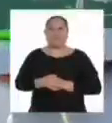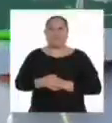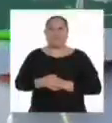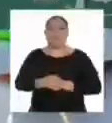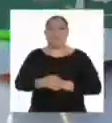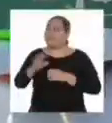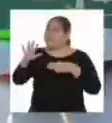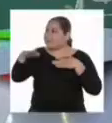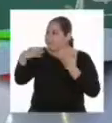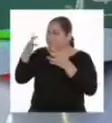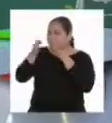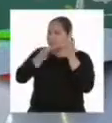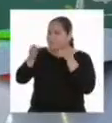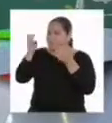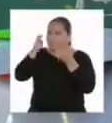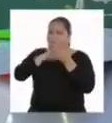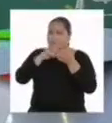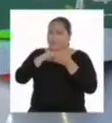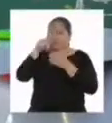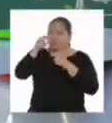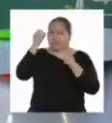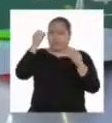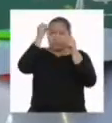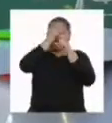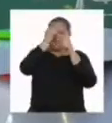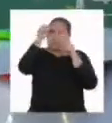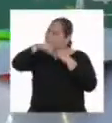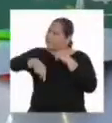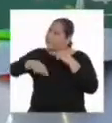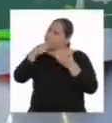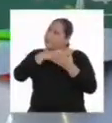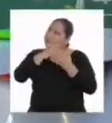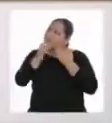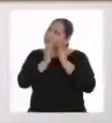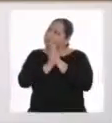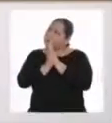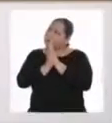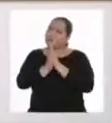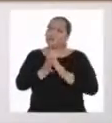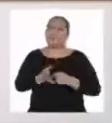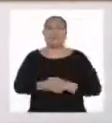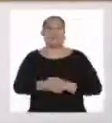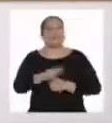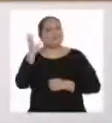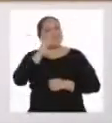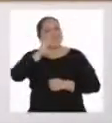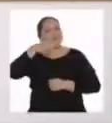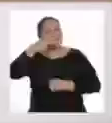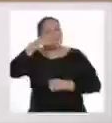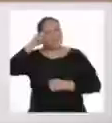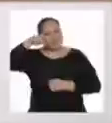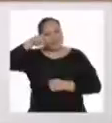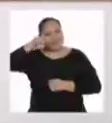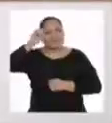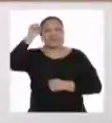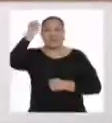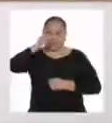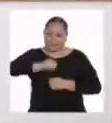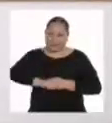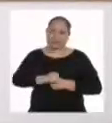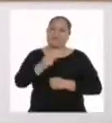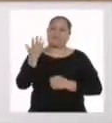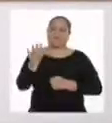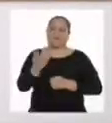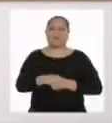¿Nos podría explicar un poco más sobre el propósito de este programa, por favor? Hola, Jonathan. Sí,